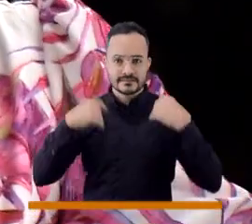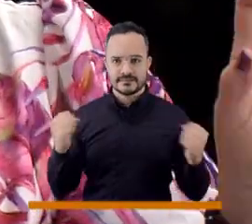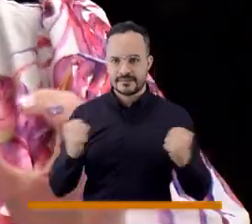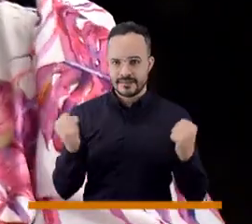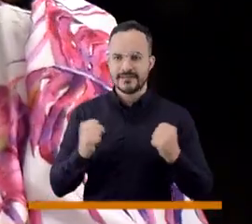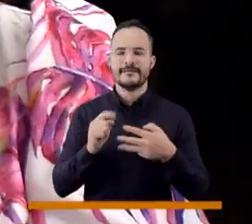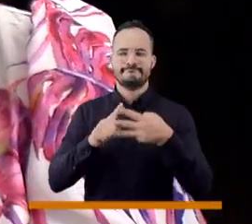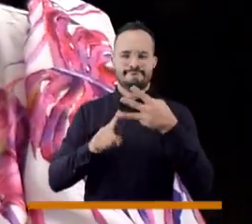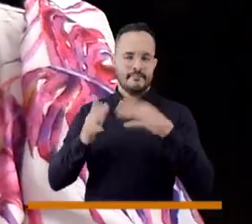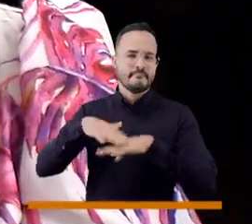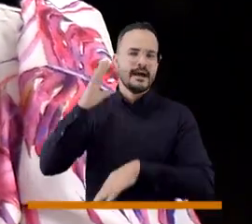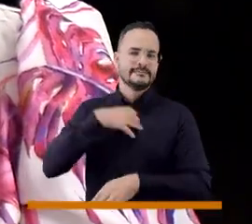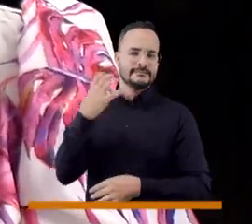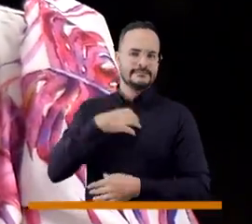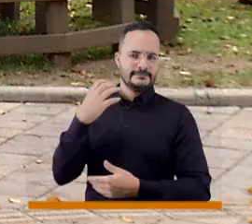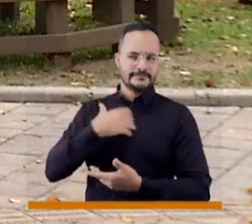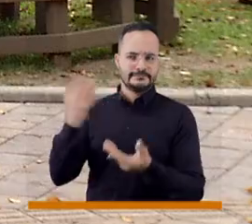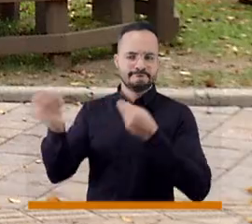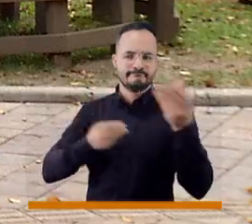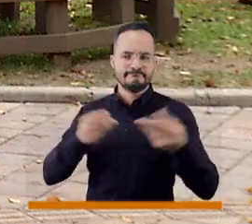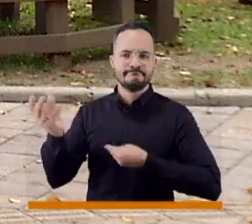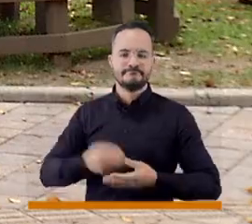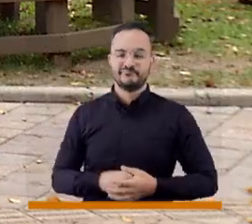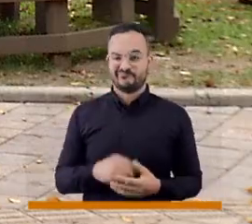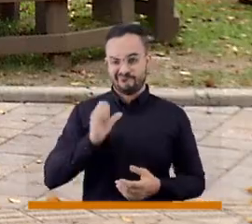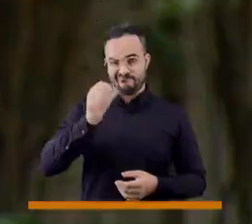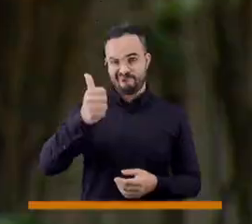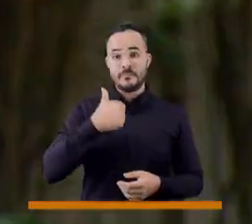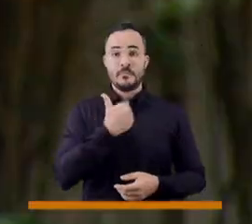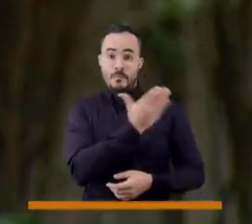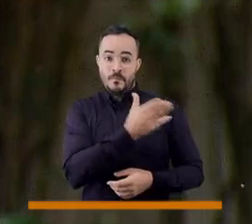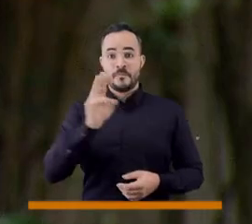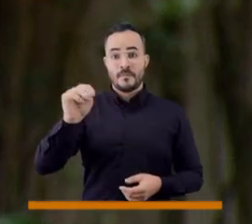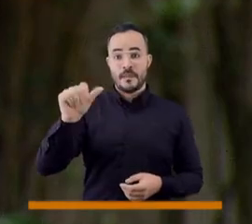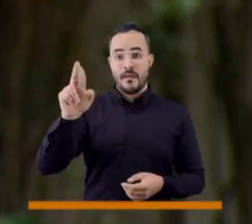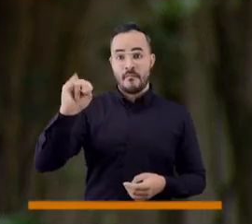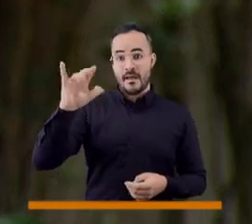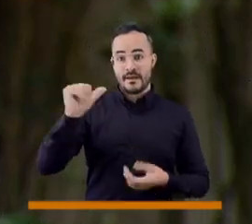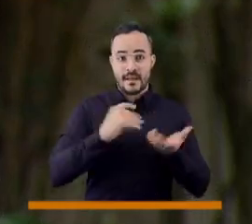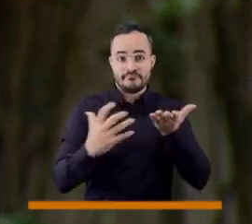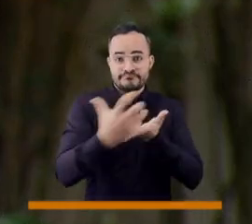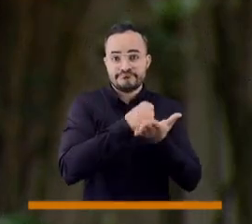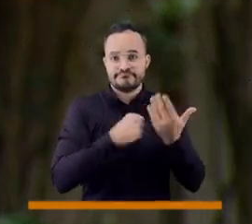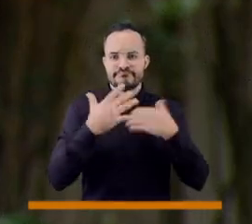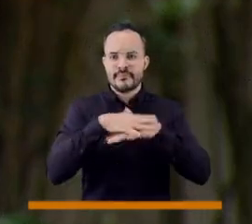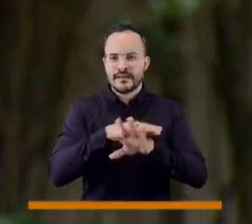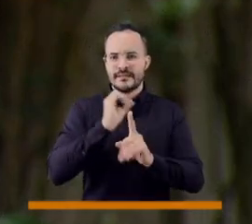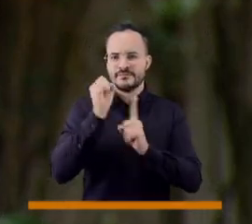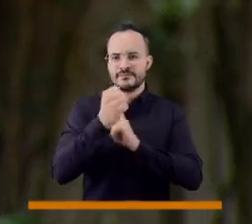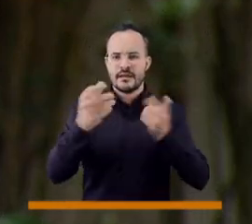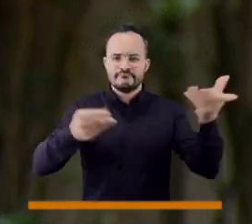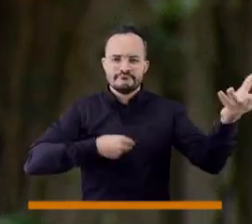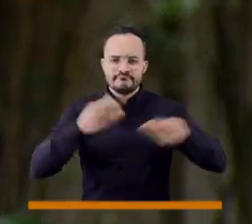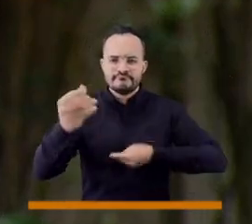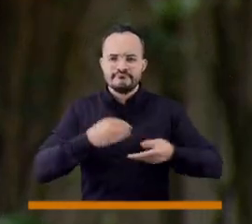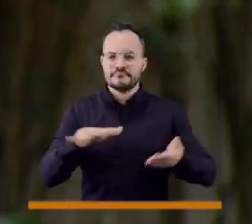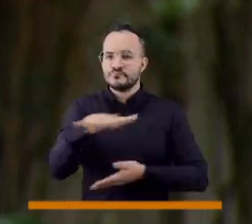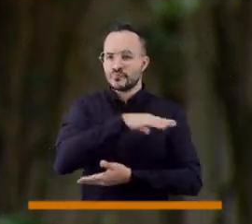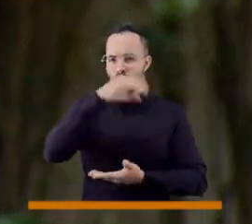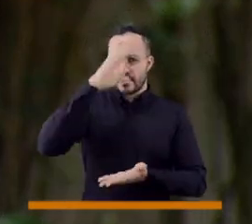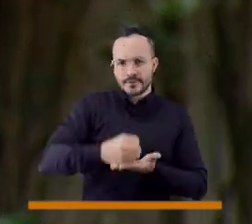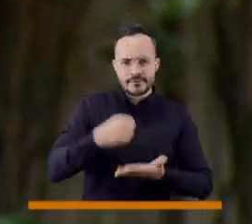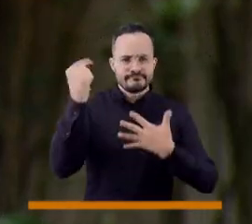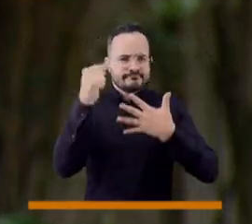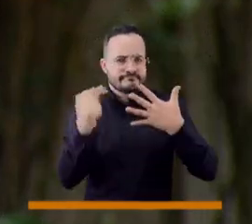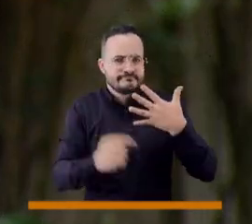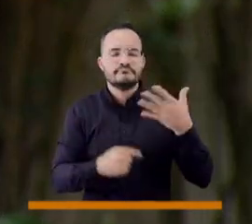y Santa Elena. Muy bien, pues vámonos con María Fernanda, que está a través de las redes recibiendo no